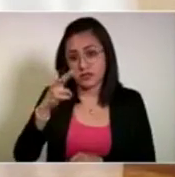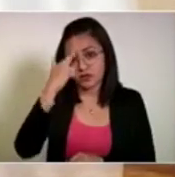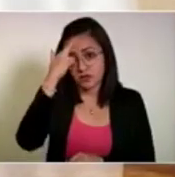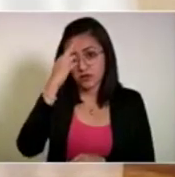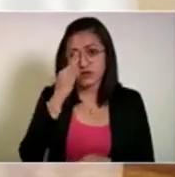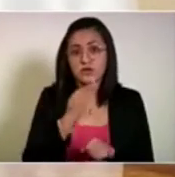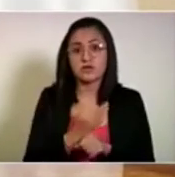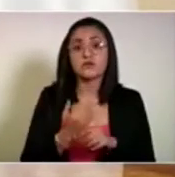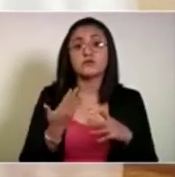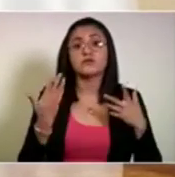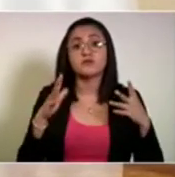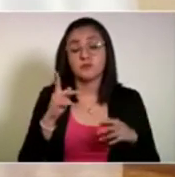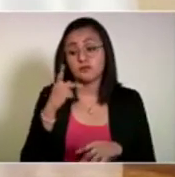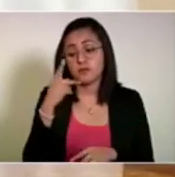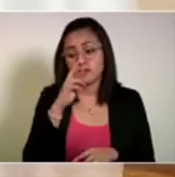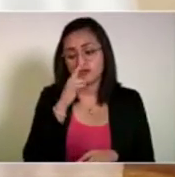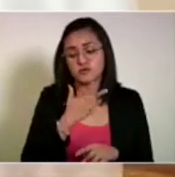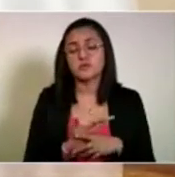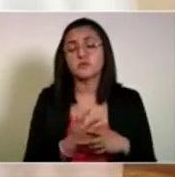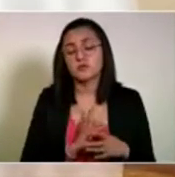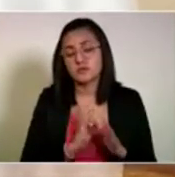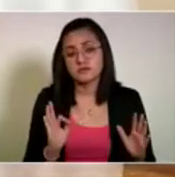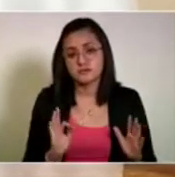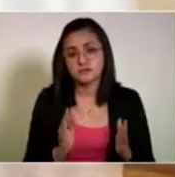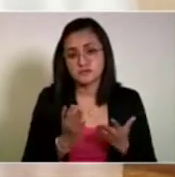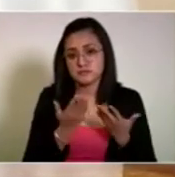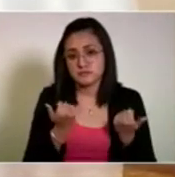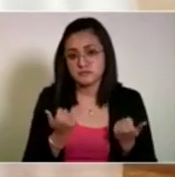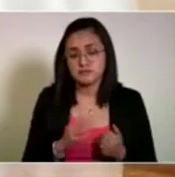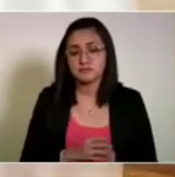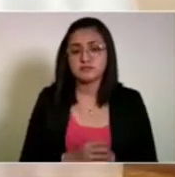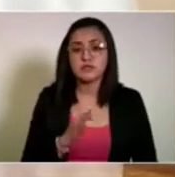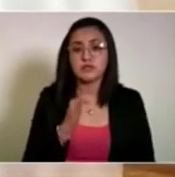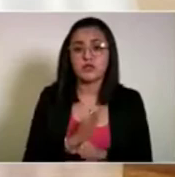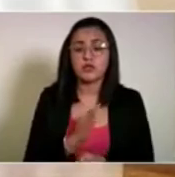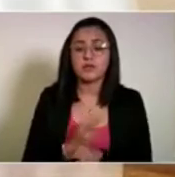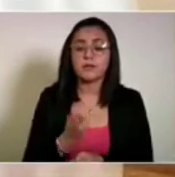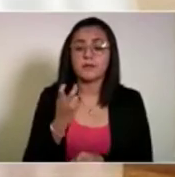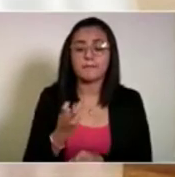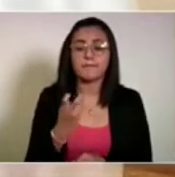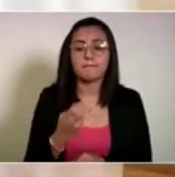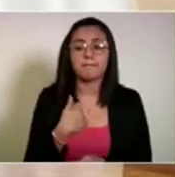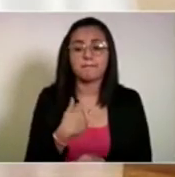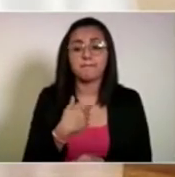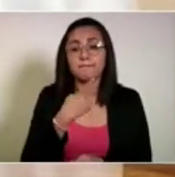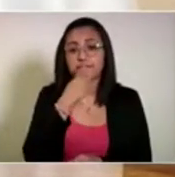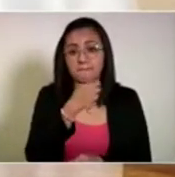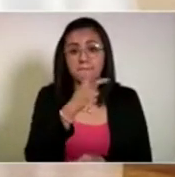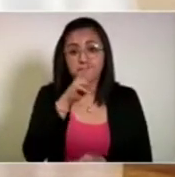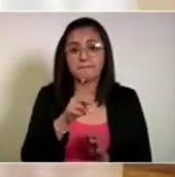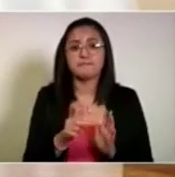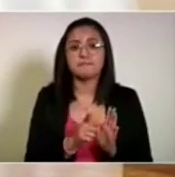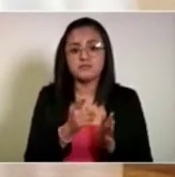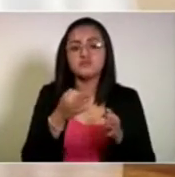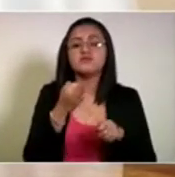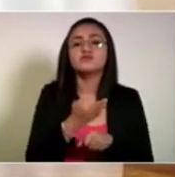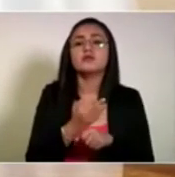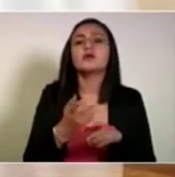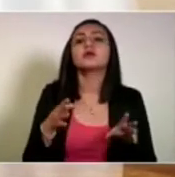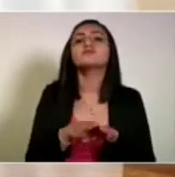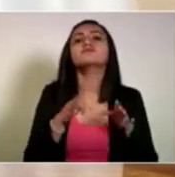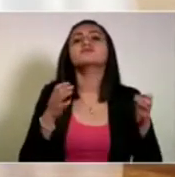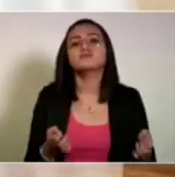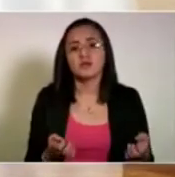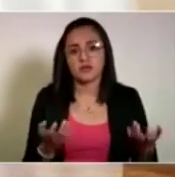que son presuntos responsables. Esta es la condición, el estatus legal de quienes